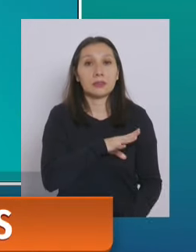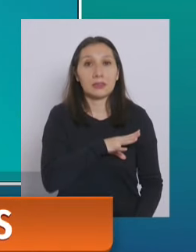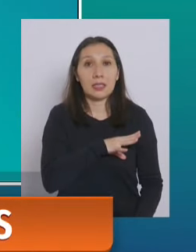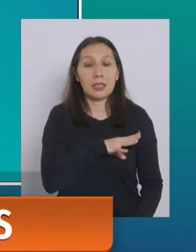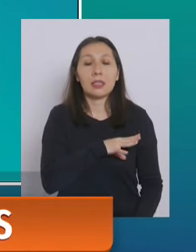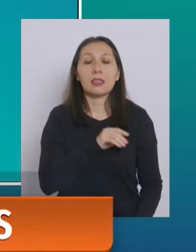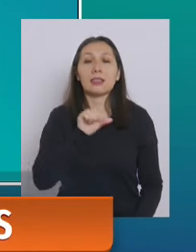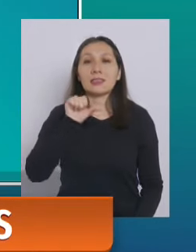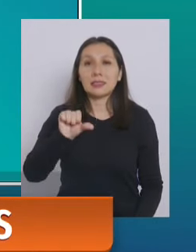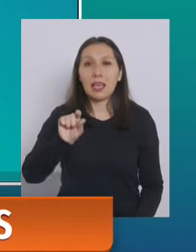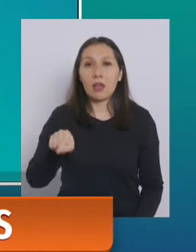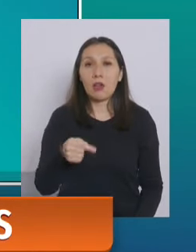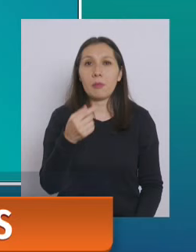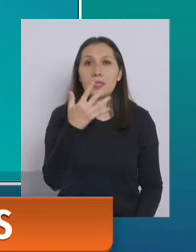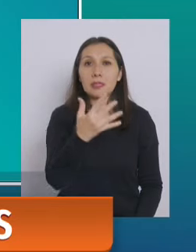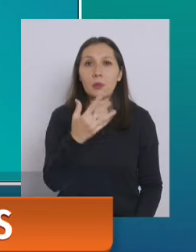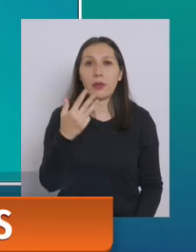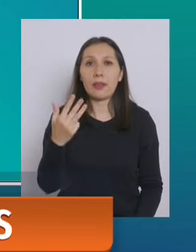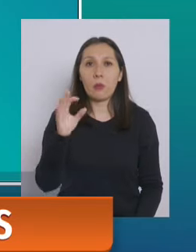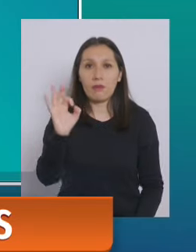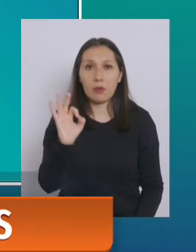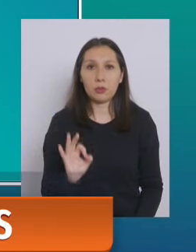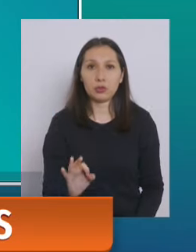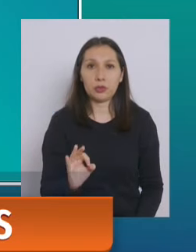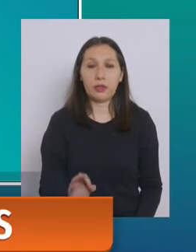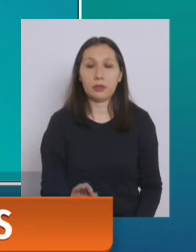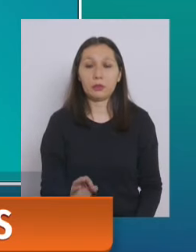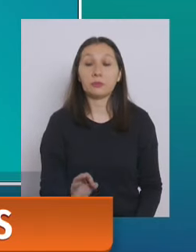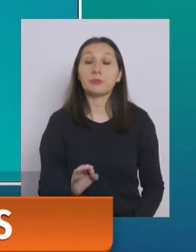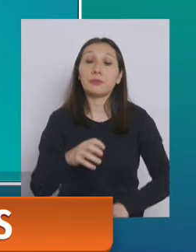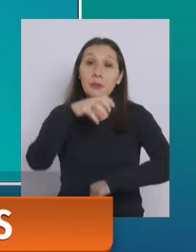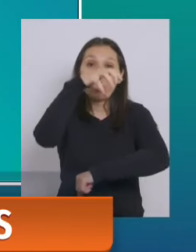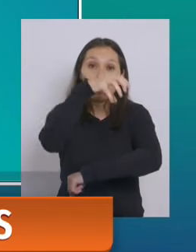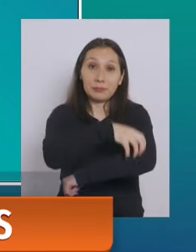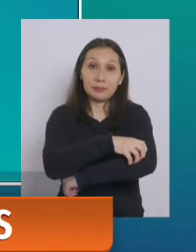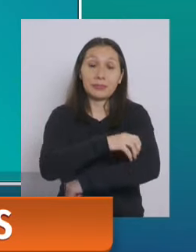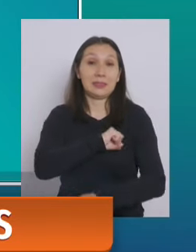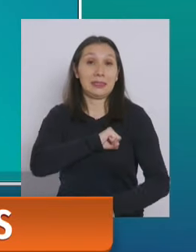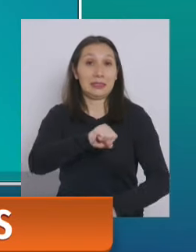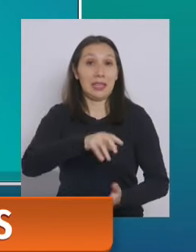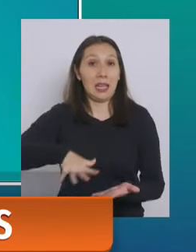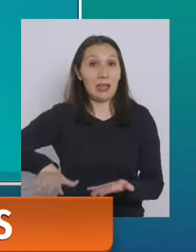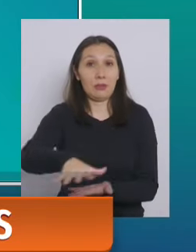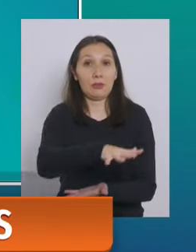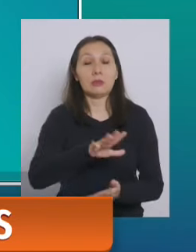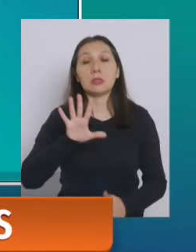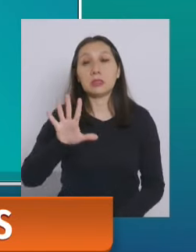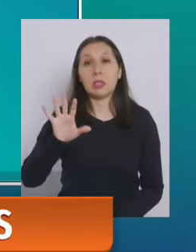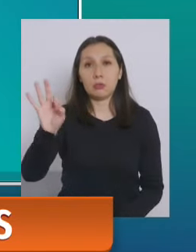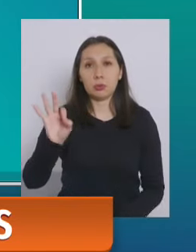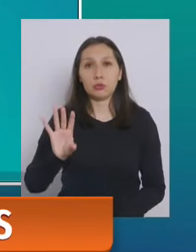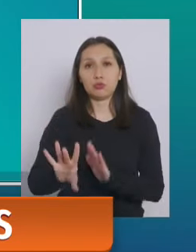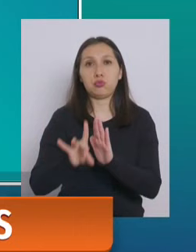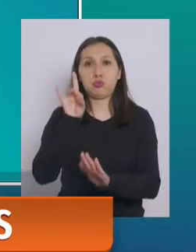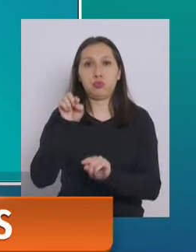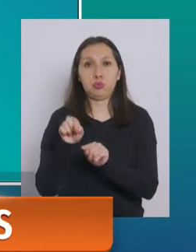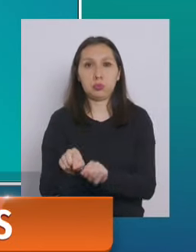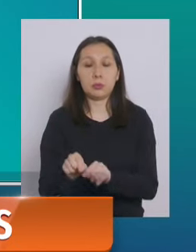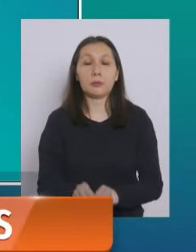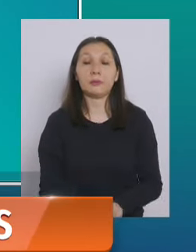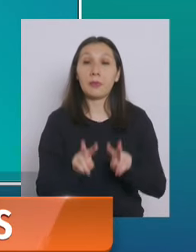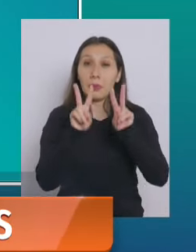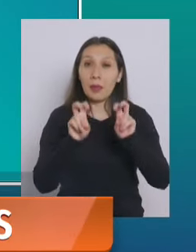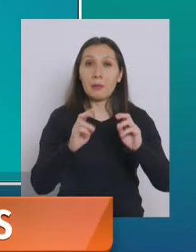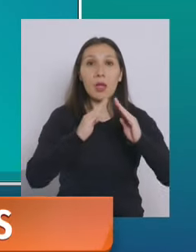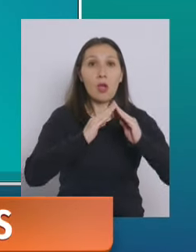es de seis coma cincuenta y nueve por ciento y en la región metropolitana de cinco por ciento con respecto